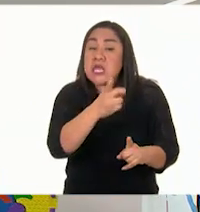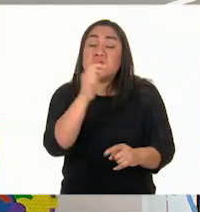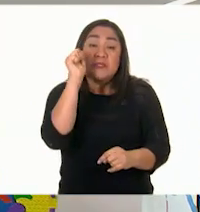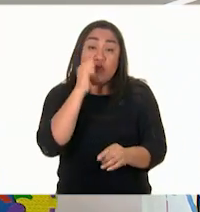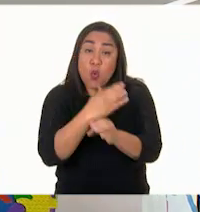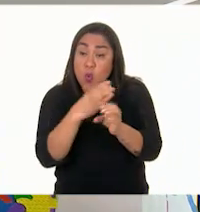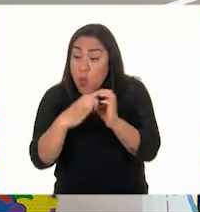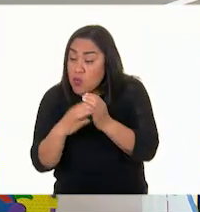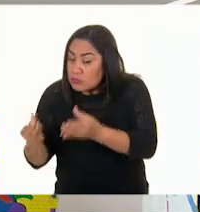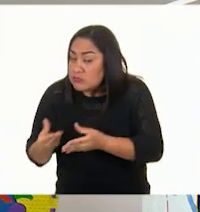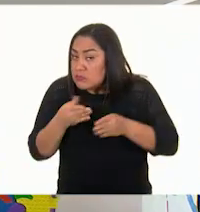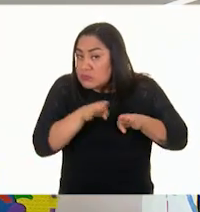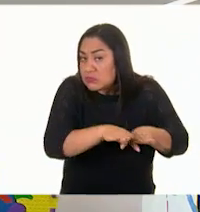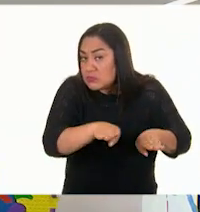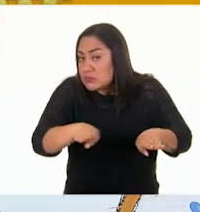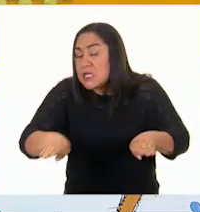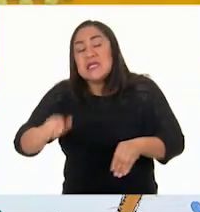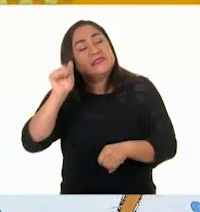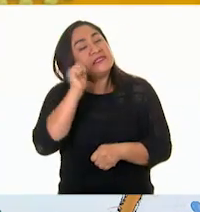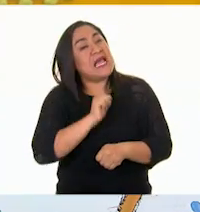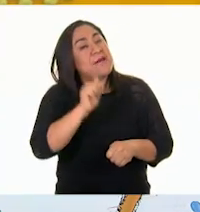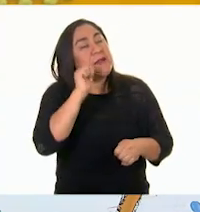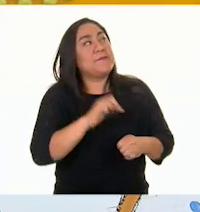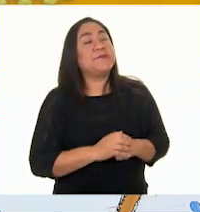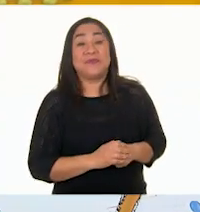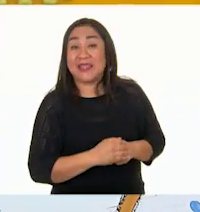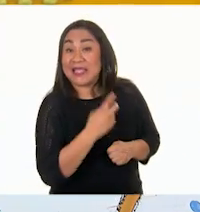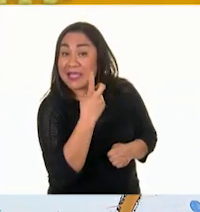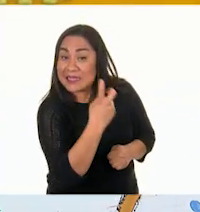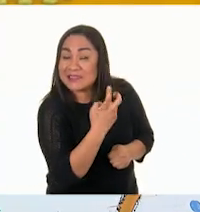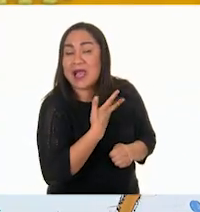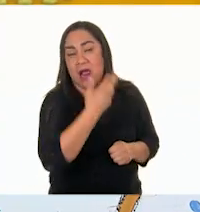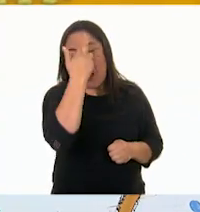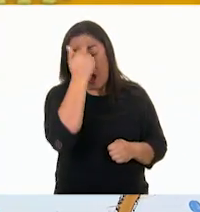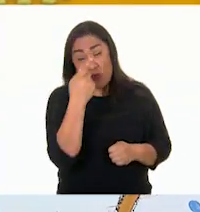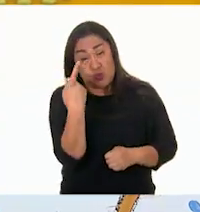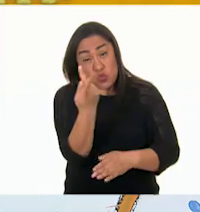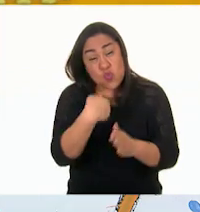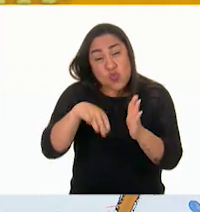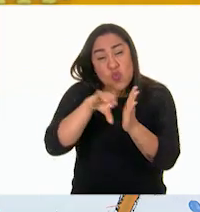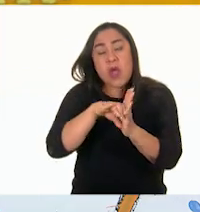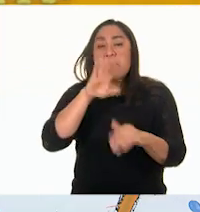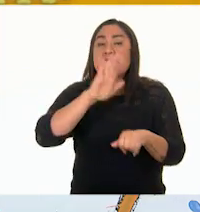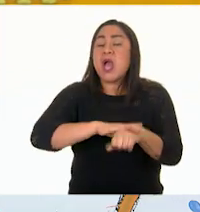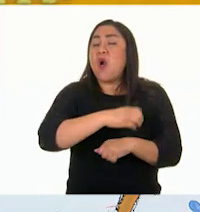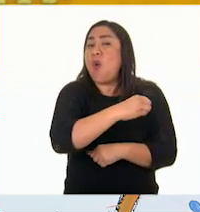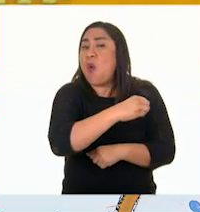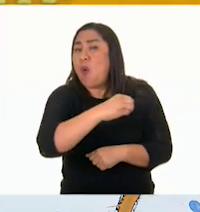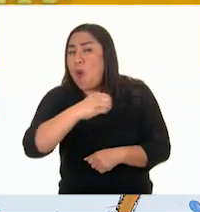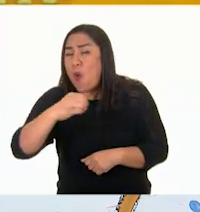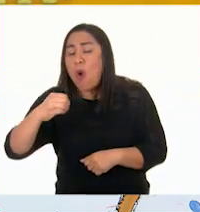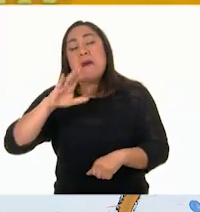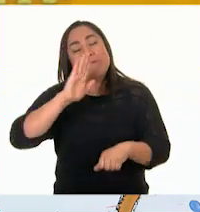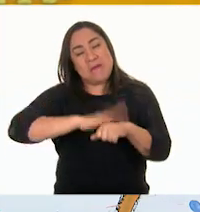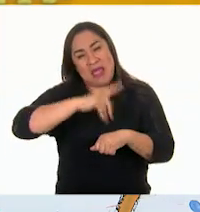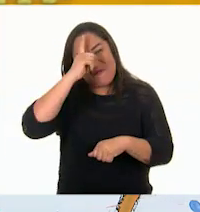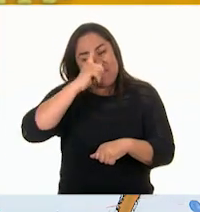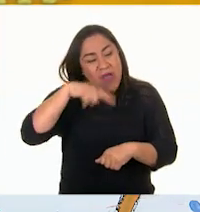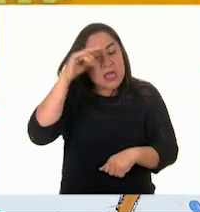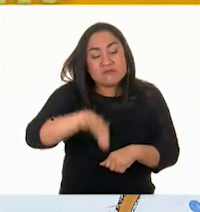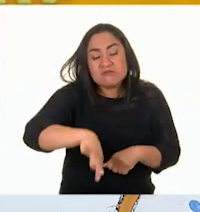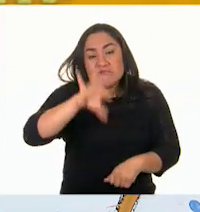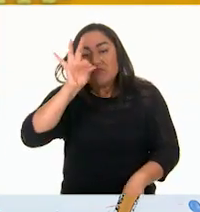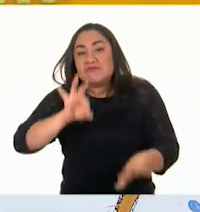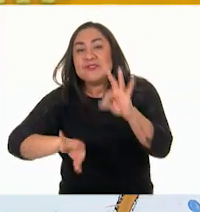su lugar. ¡Ay, así es! De esa forma su cuarto, pues, estará en orden y podrá encontrar las cosas